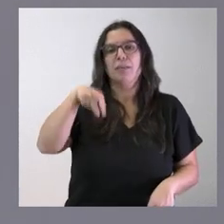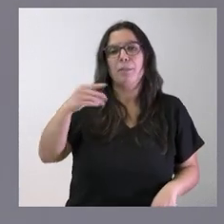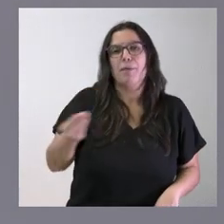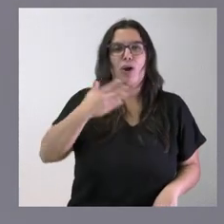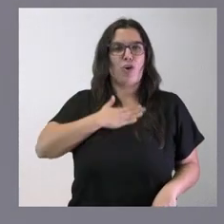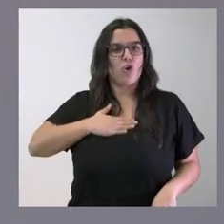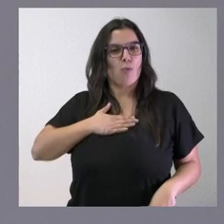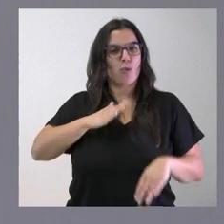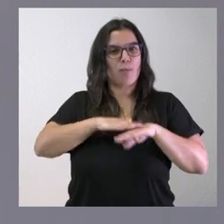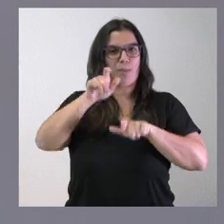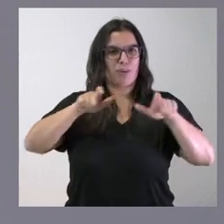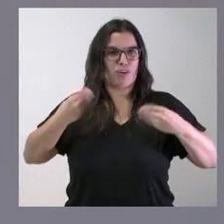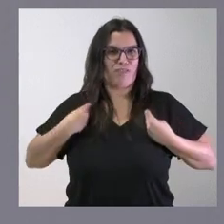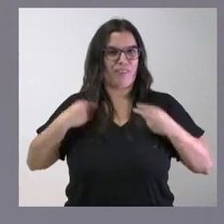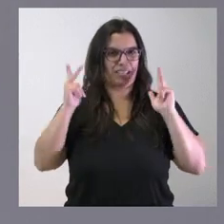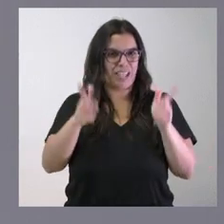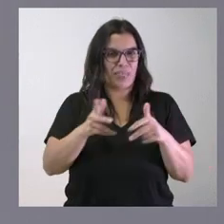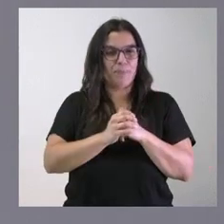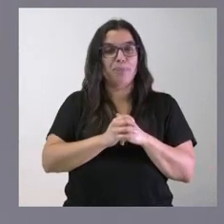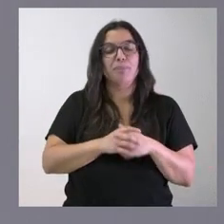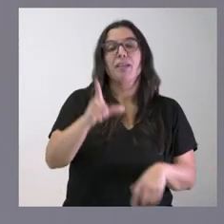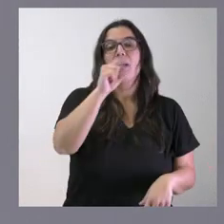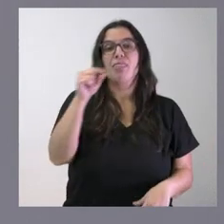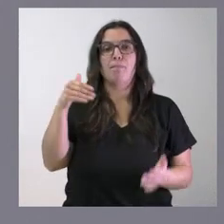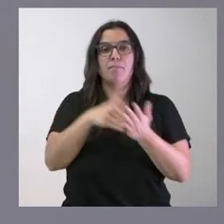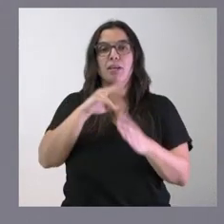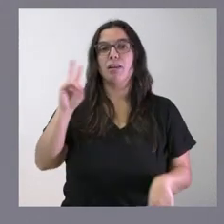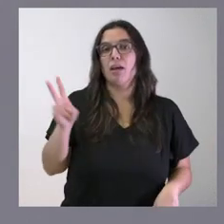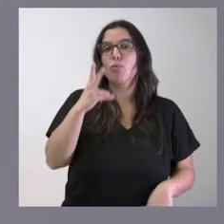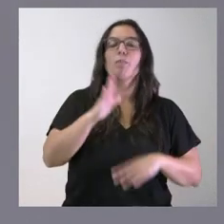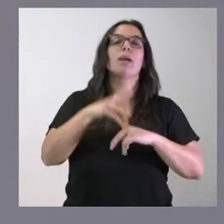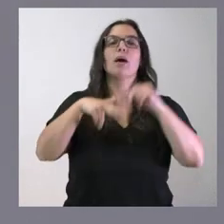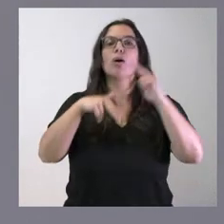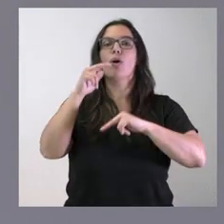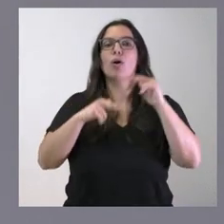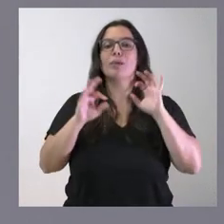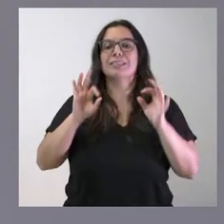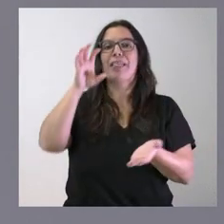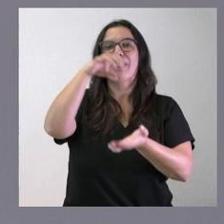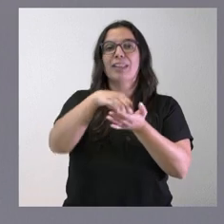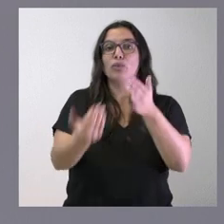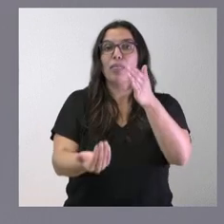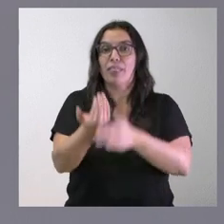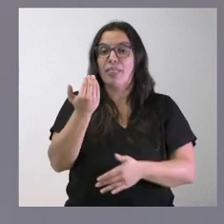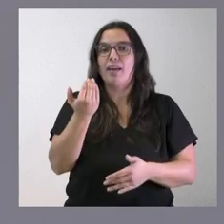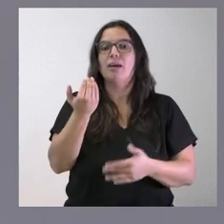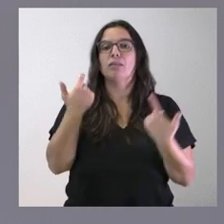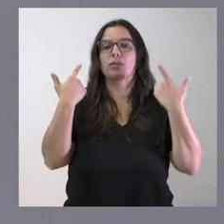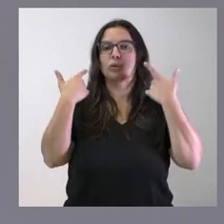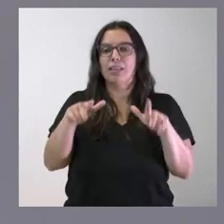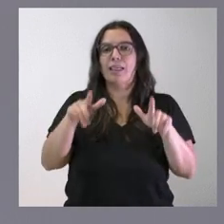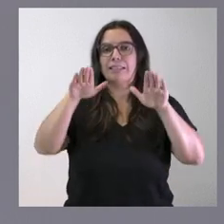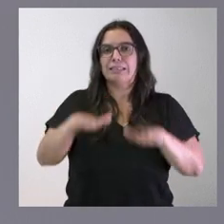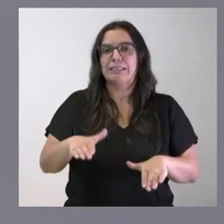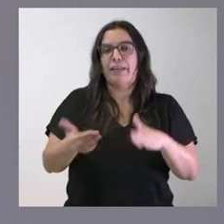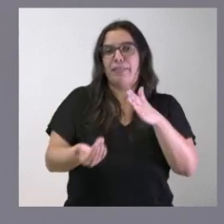de las personas allí residentes. Y 100.000 euros para las obras de construcción de un centro de día con unidad de estancias diurnas